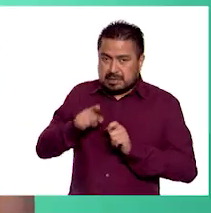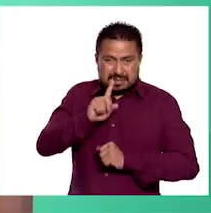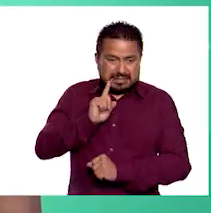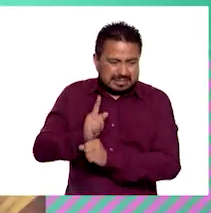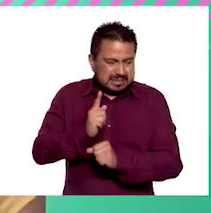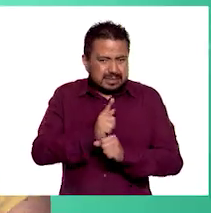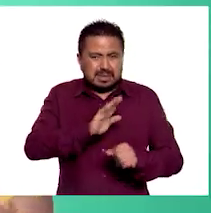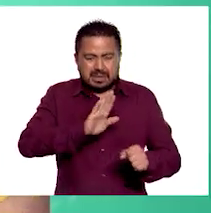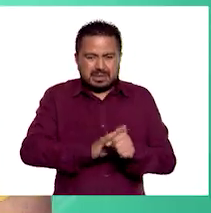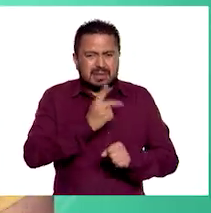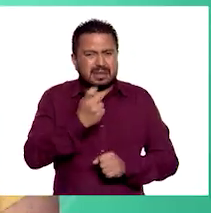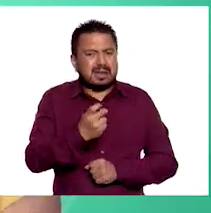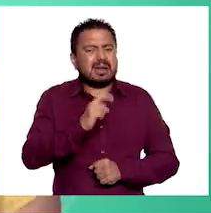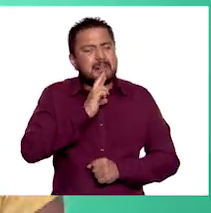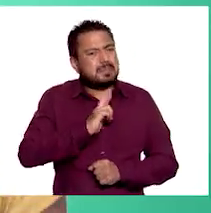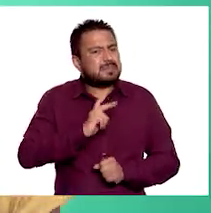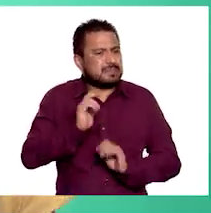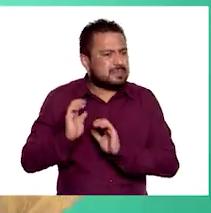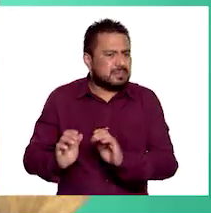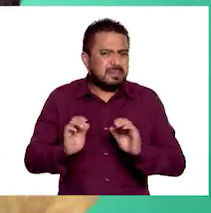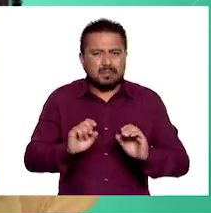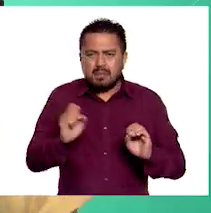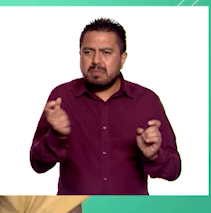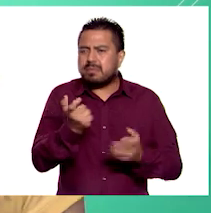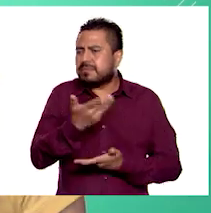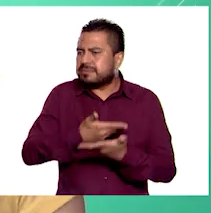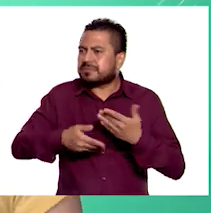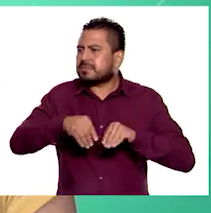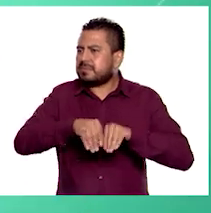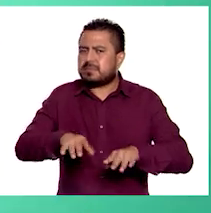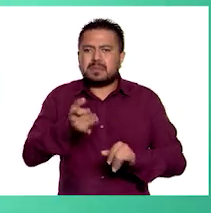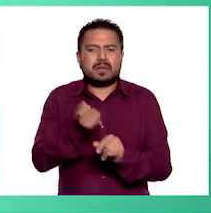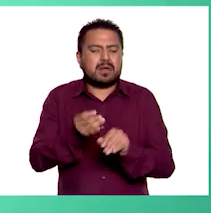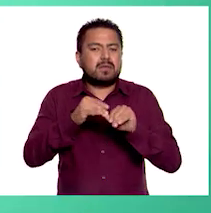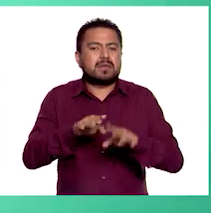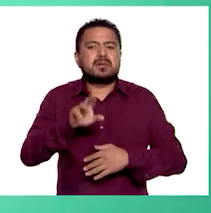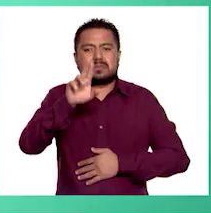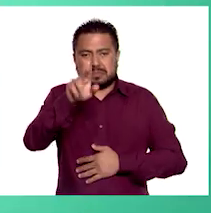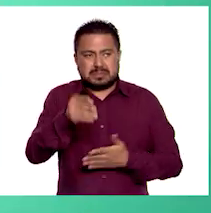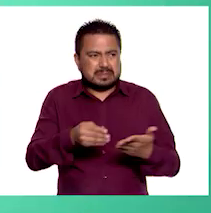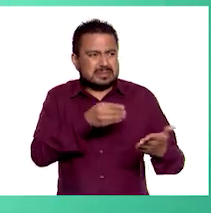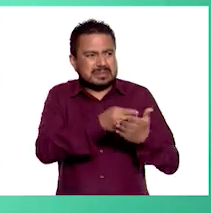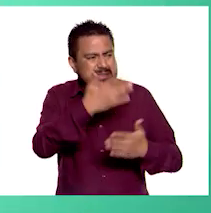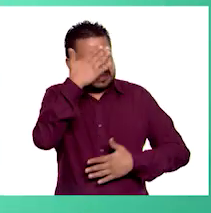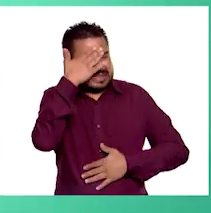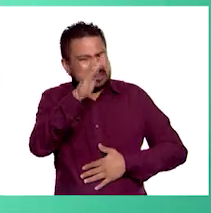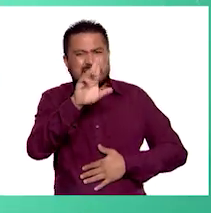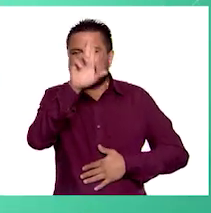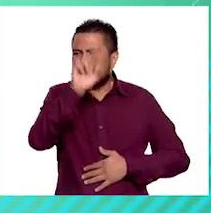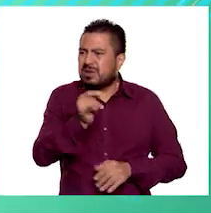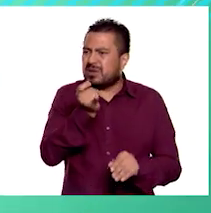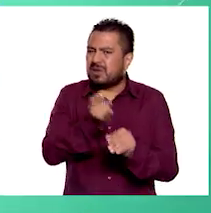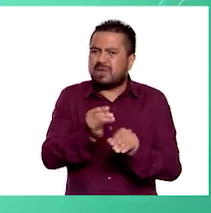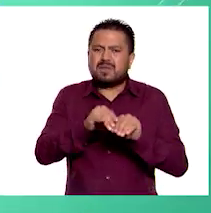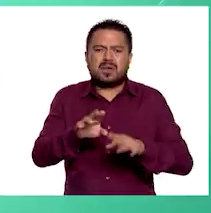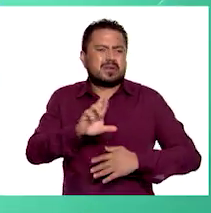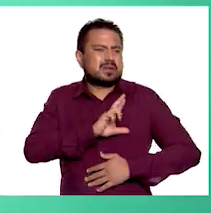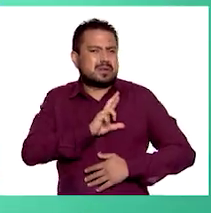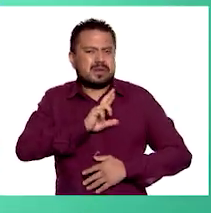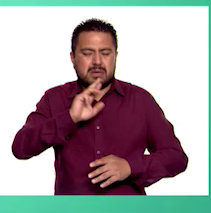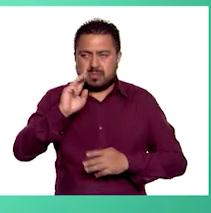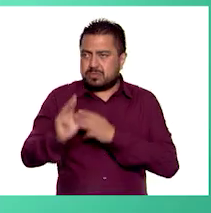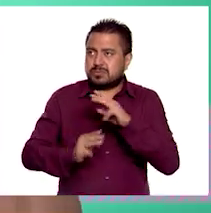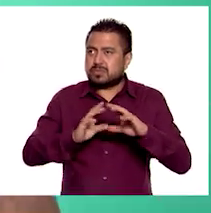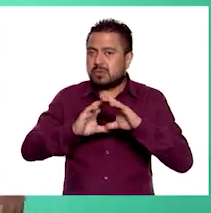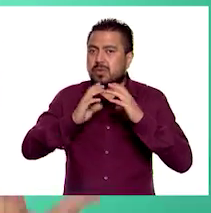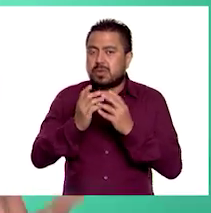cuenta de por qué es mejor ser cuidadoso al compartir tu información? No le darías a desconocidos tu información privada en el mundo real,